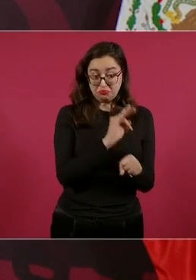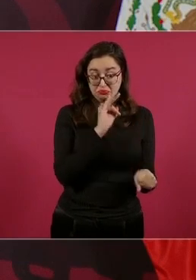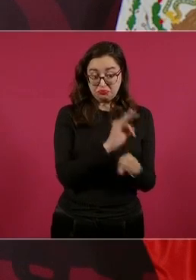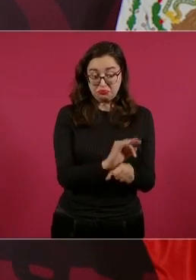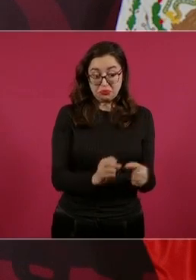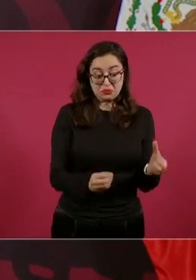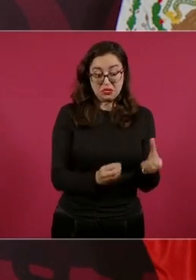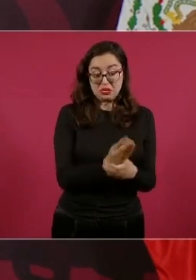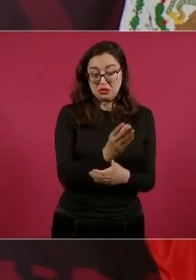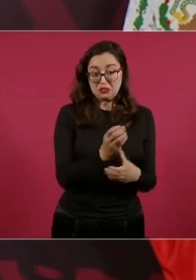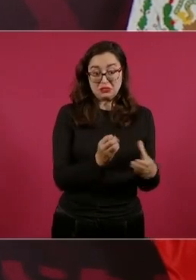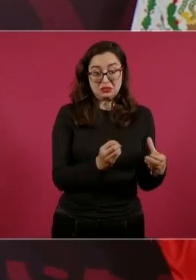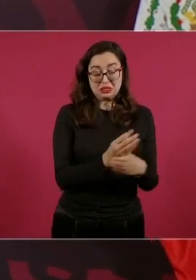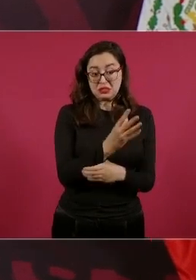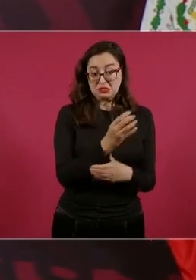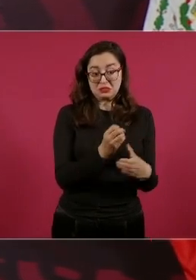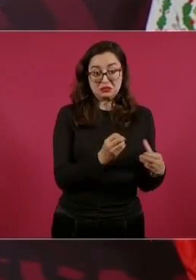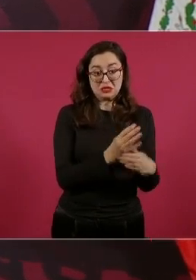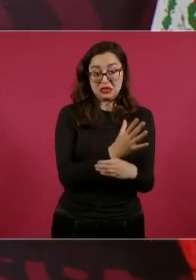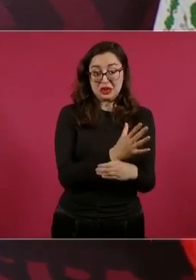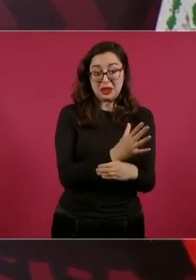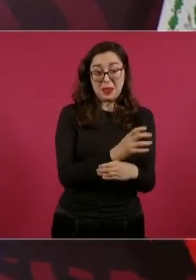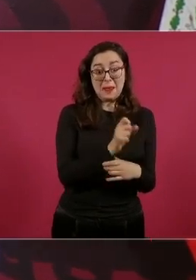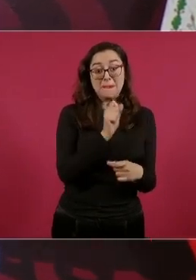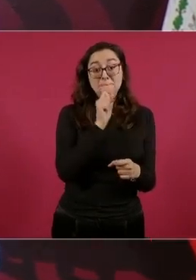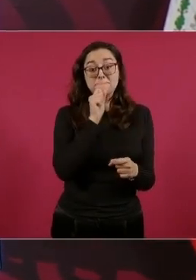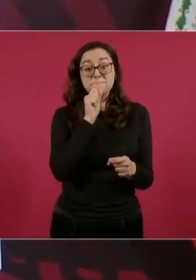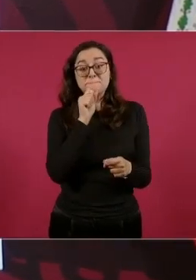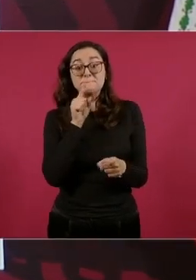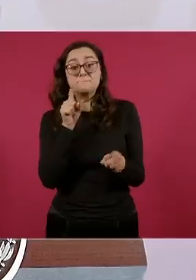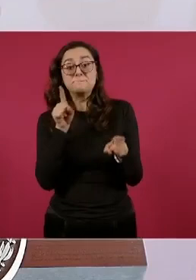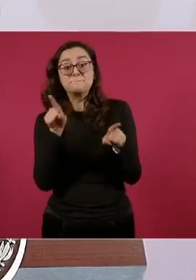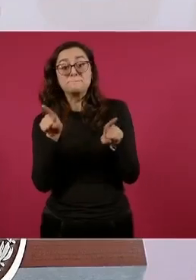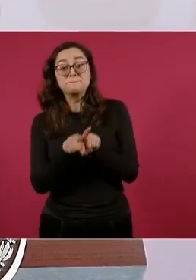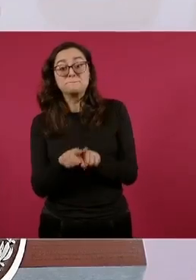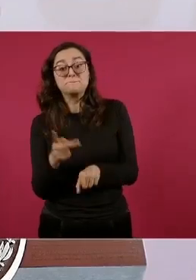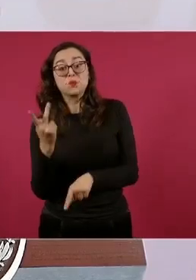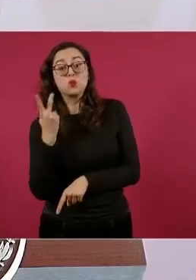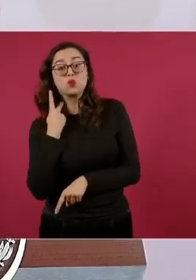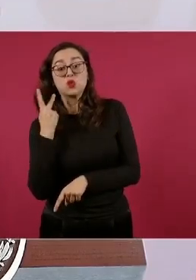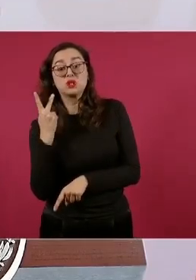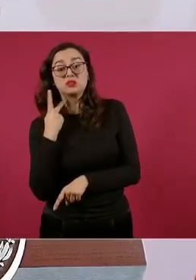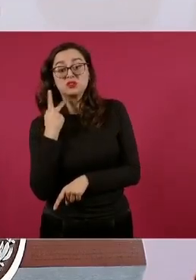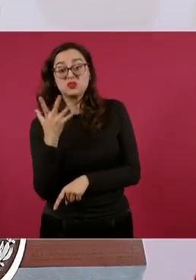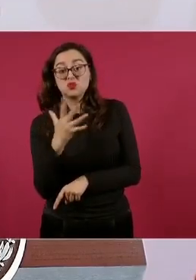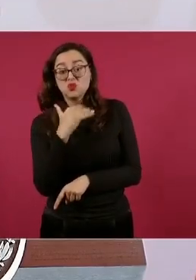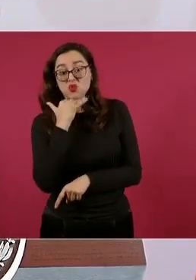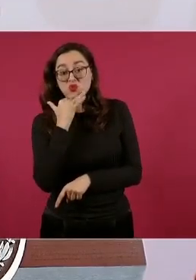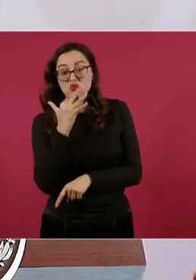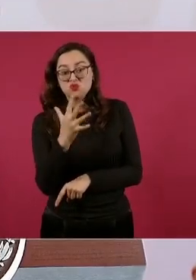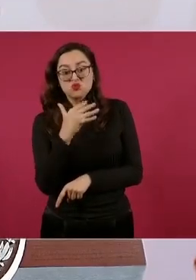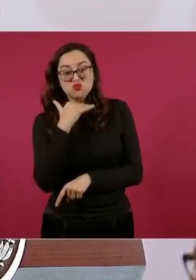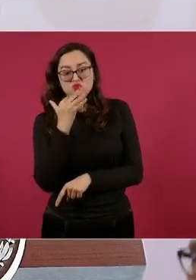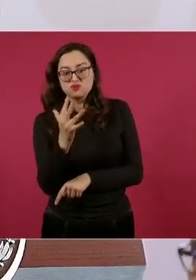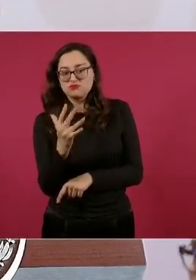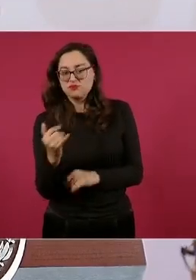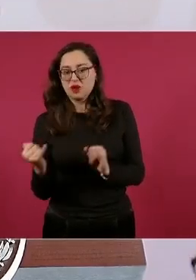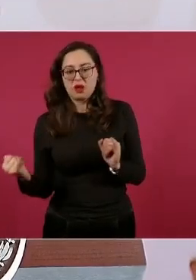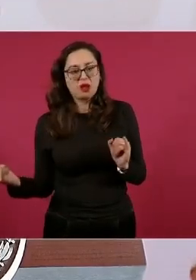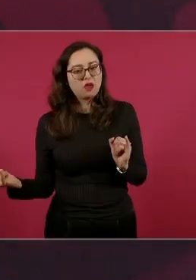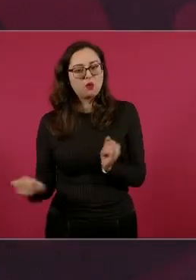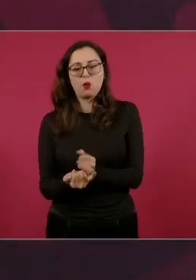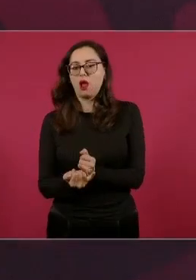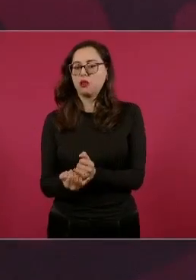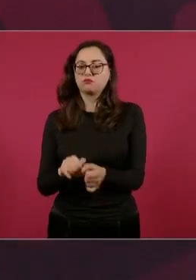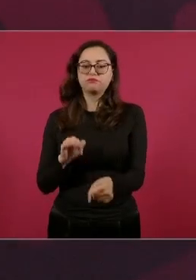un retrato de lo que pasa con la delincuencia de cuello blanco o lo que pasaba con la delincuencia de